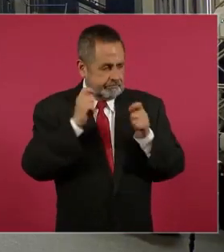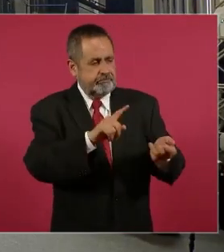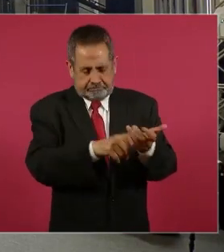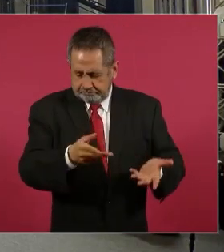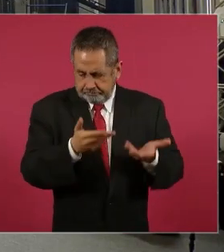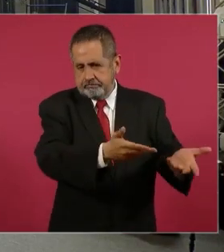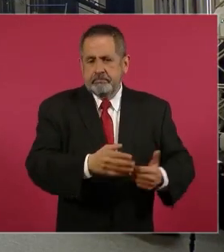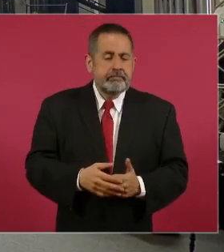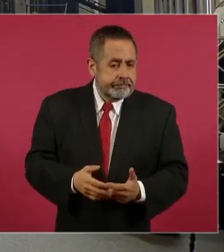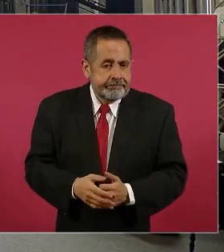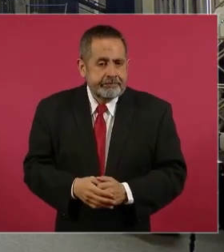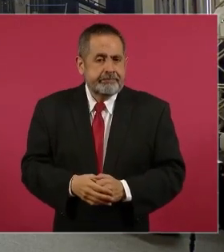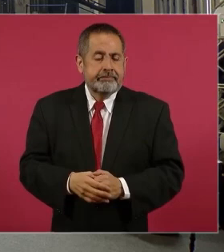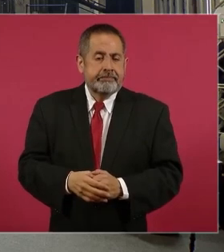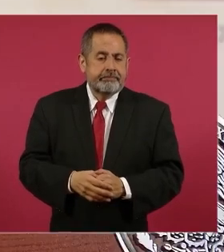al final